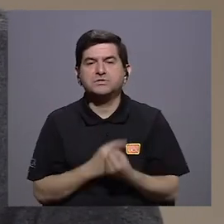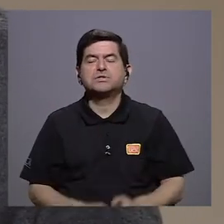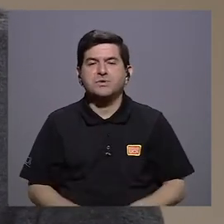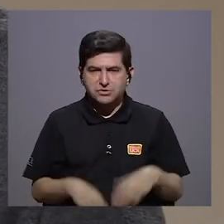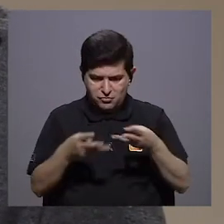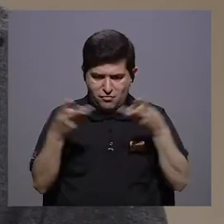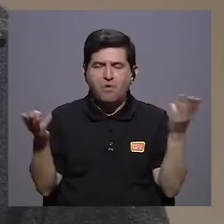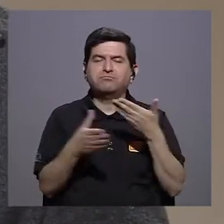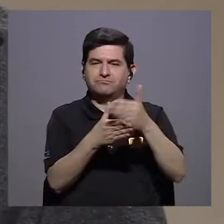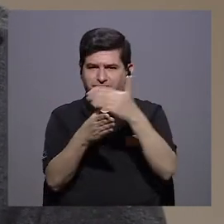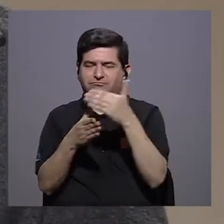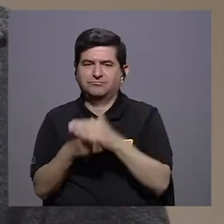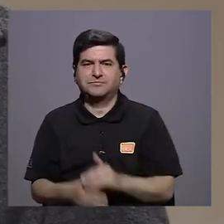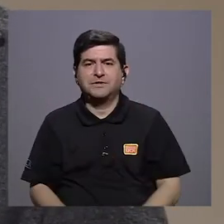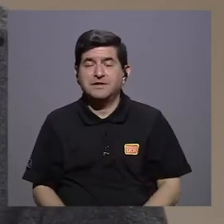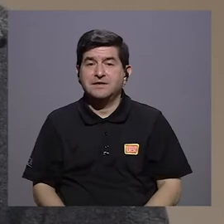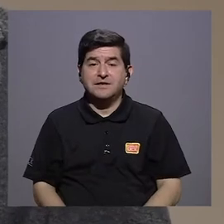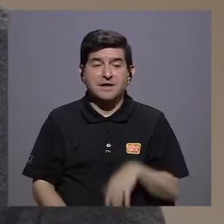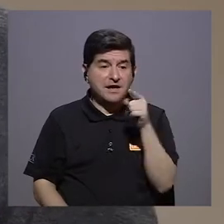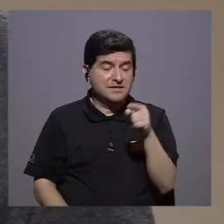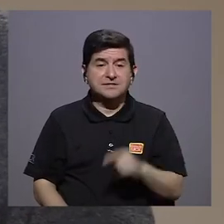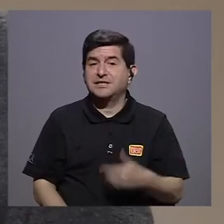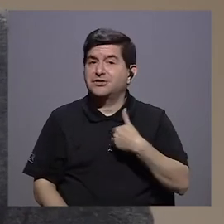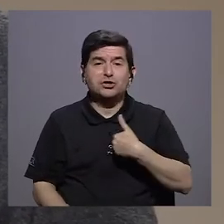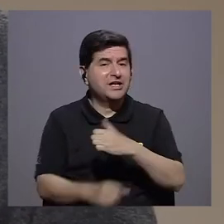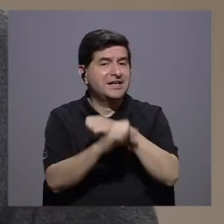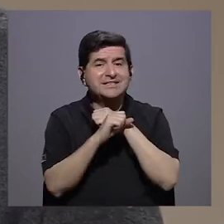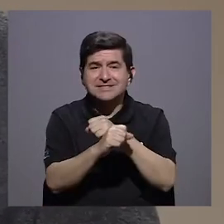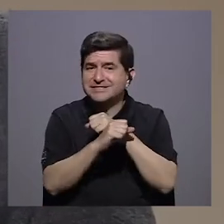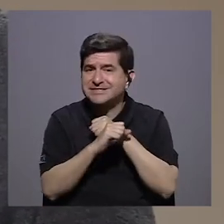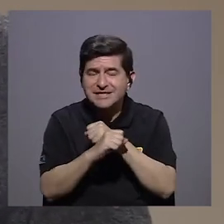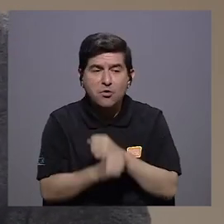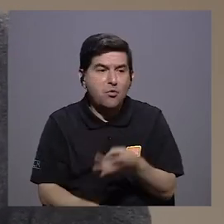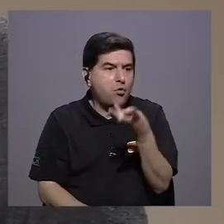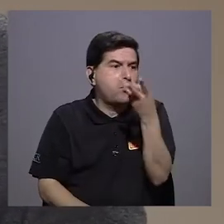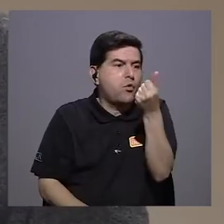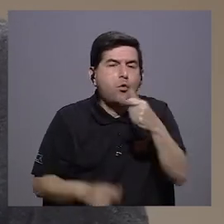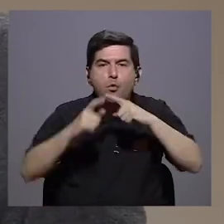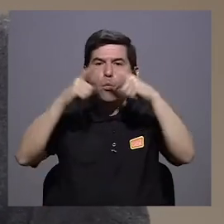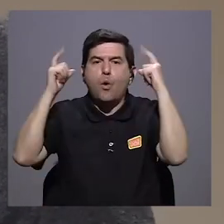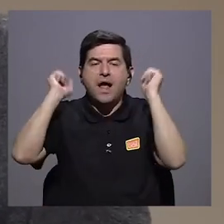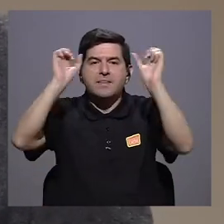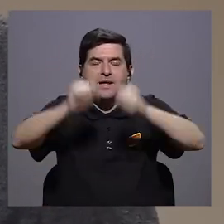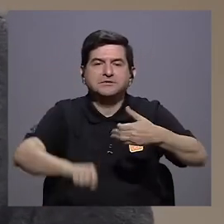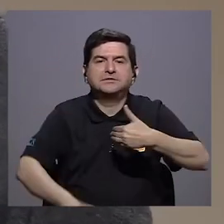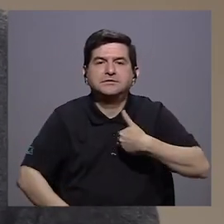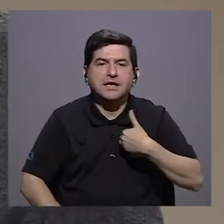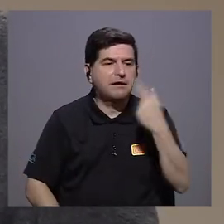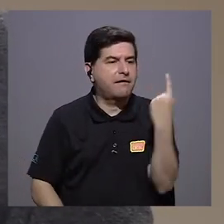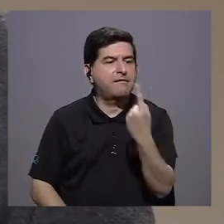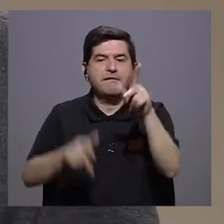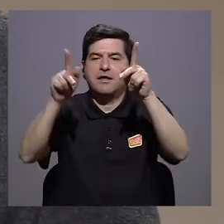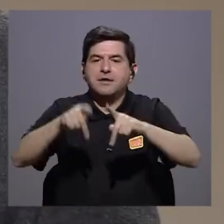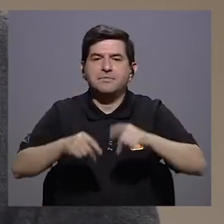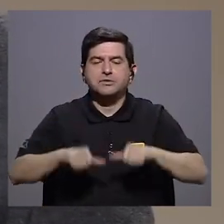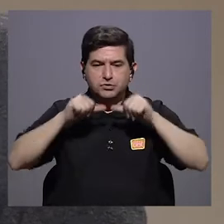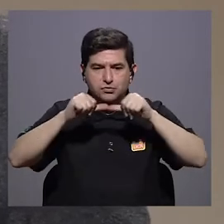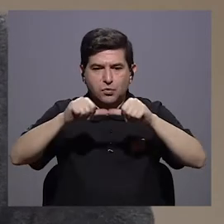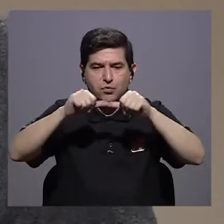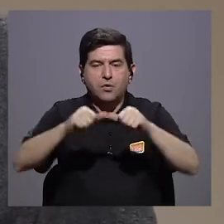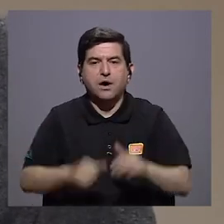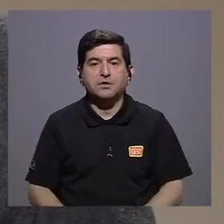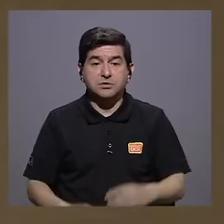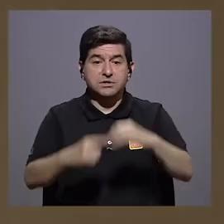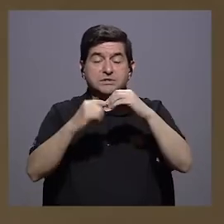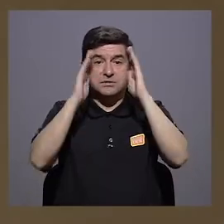abastecimiento. Ante un abastecimiento que no es asegurado, es decir, que no sabemos cuántas mascarillas vamos a poder tener en flujo constante, hay que